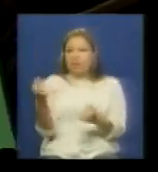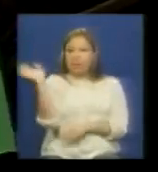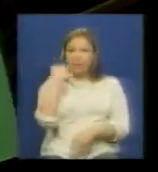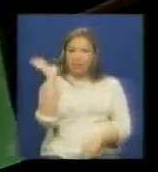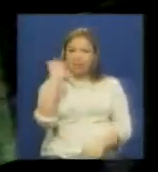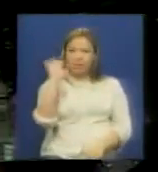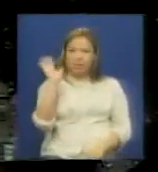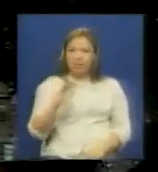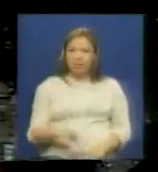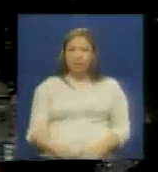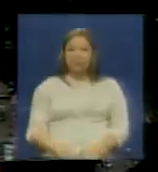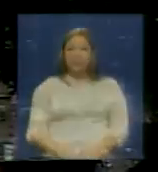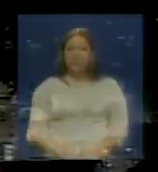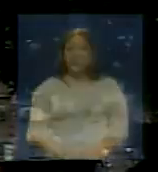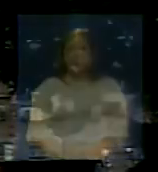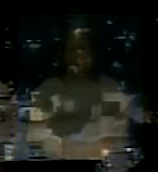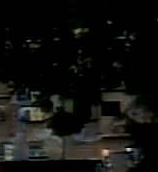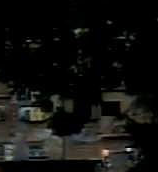chao